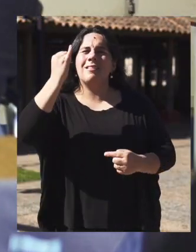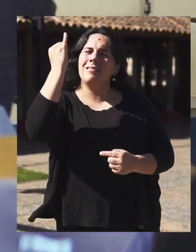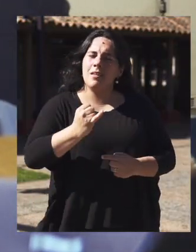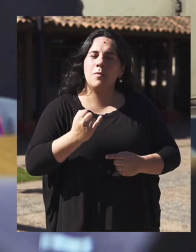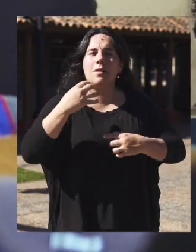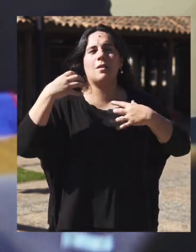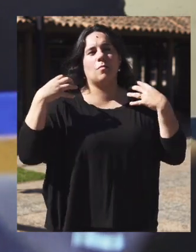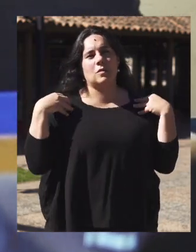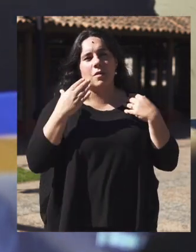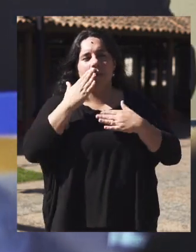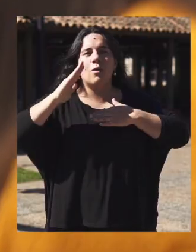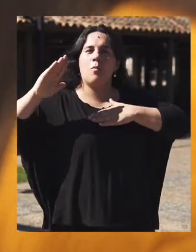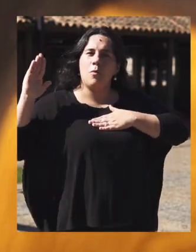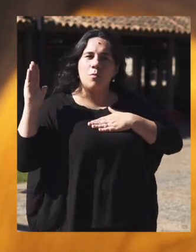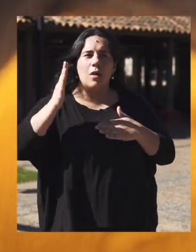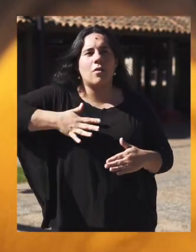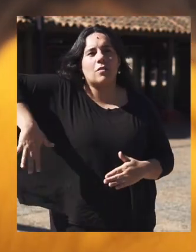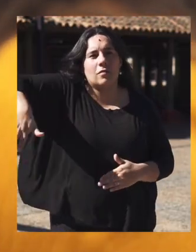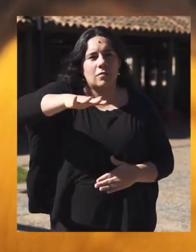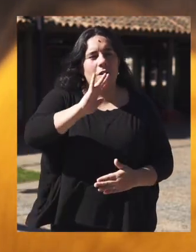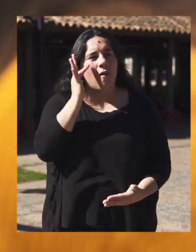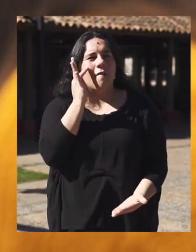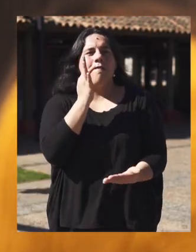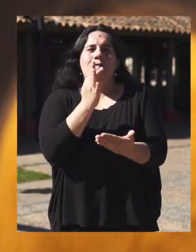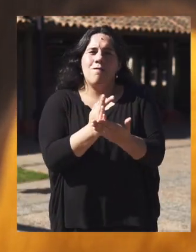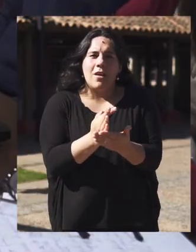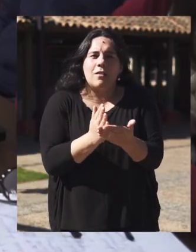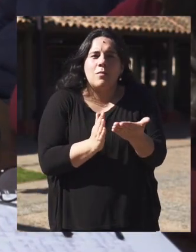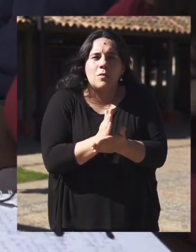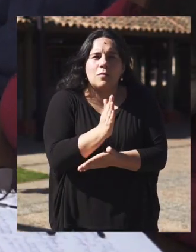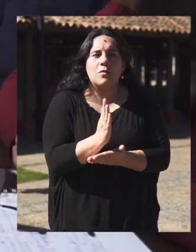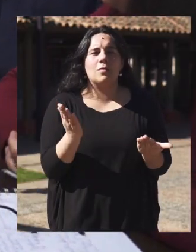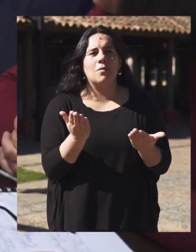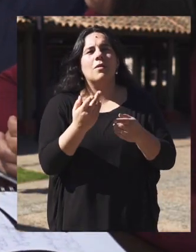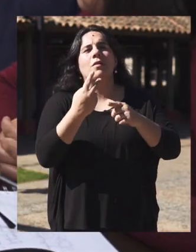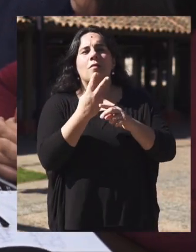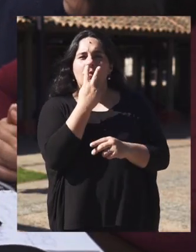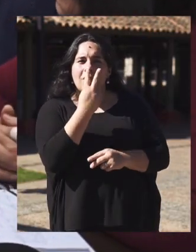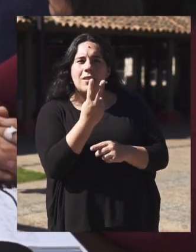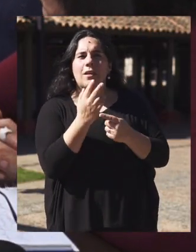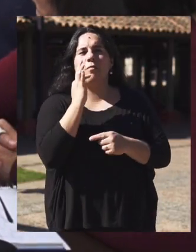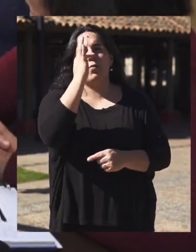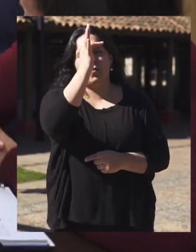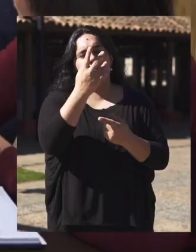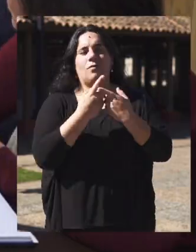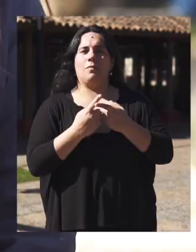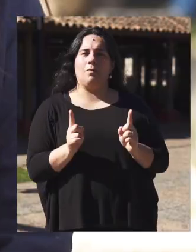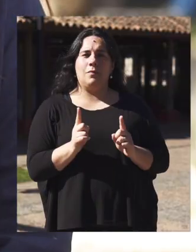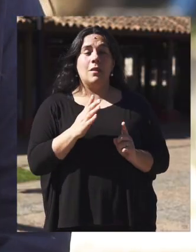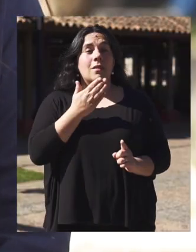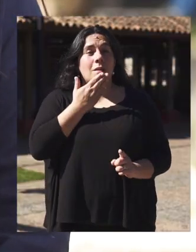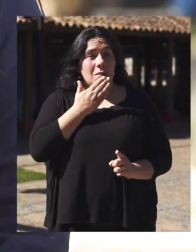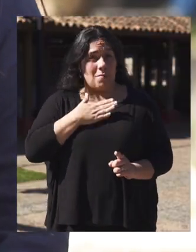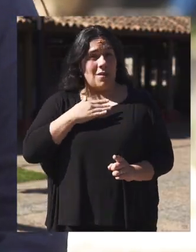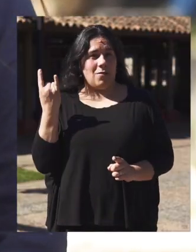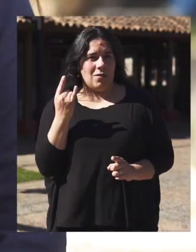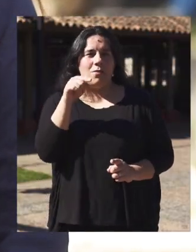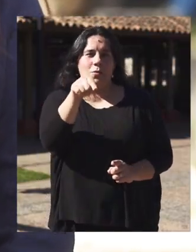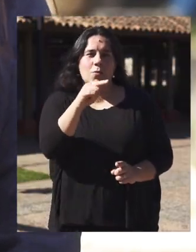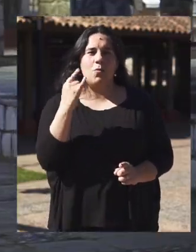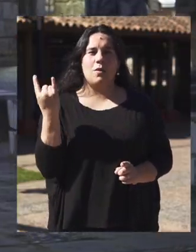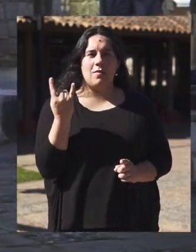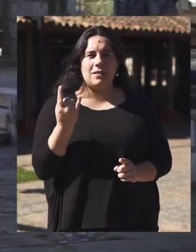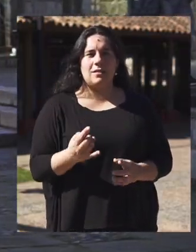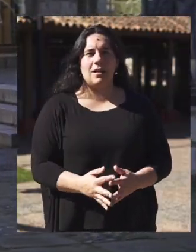comprometida con su entorno, porque la UCM es fiel a sus orígenes, pero mantiene su vista en el futuro. Por eso mi universidad es también tu